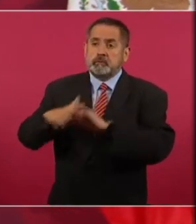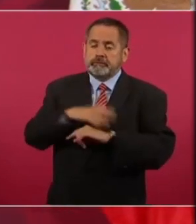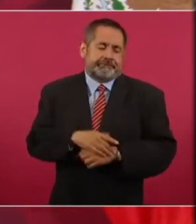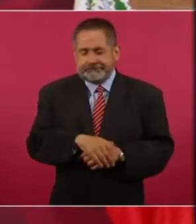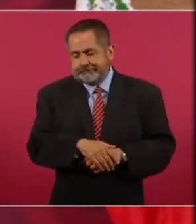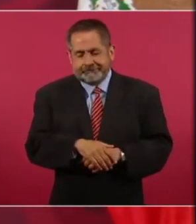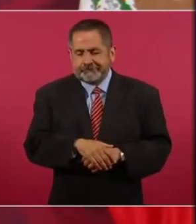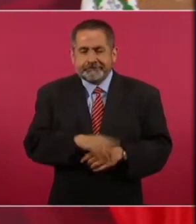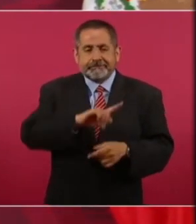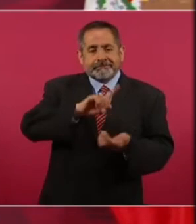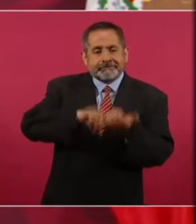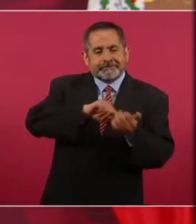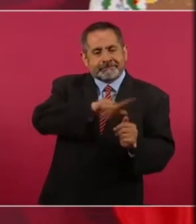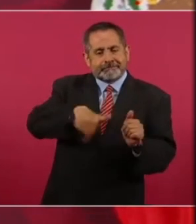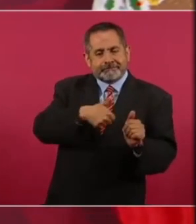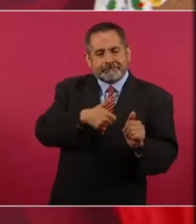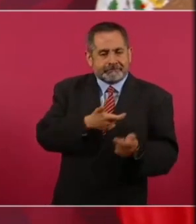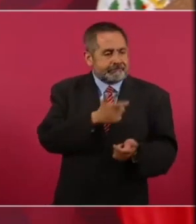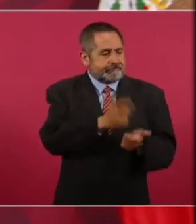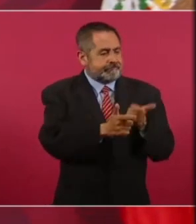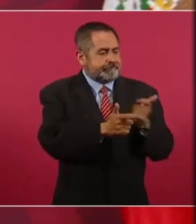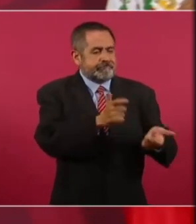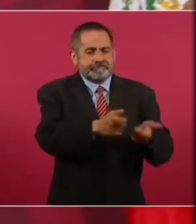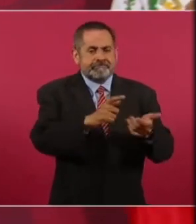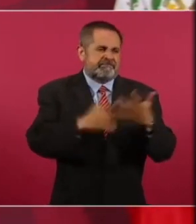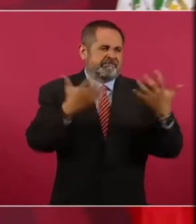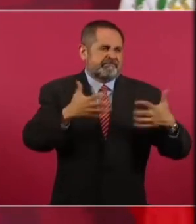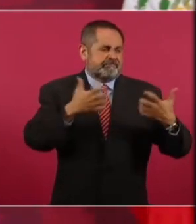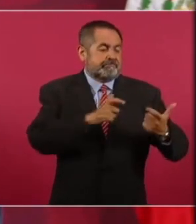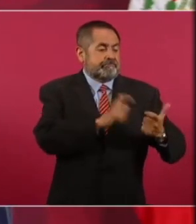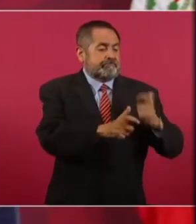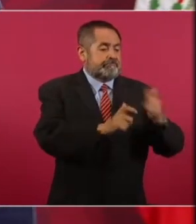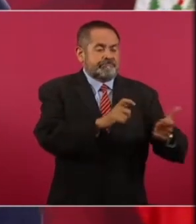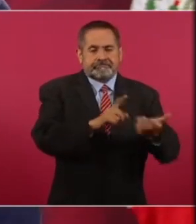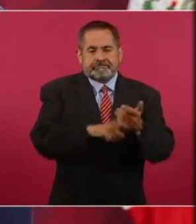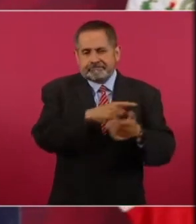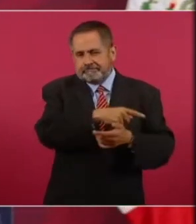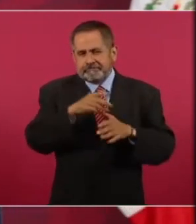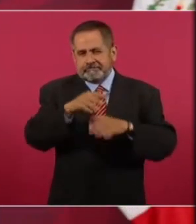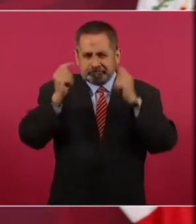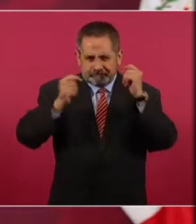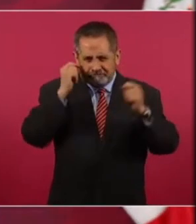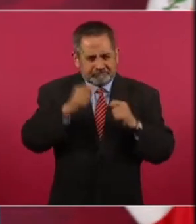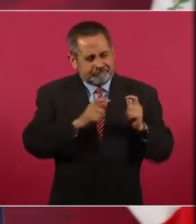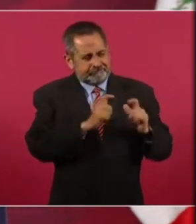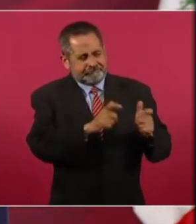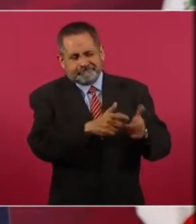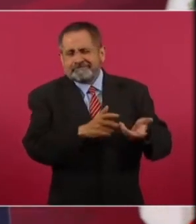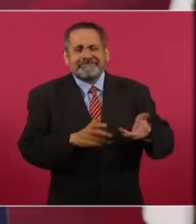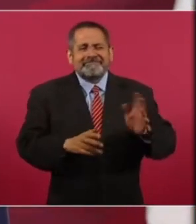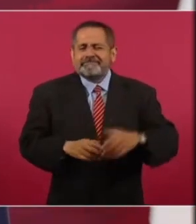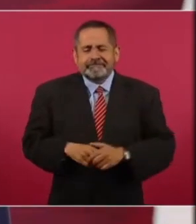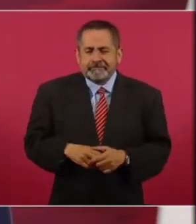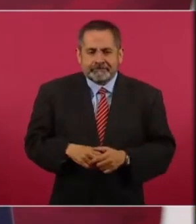financiados por grandes empresas sobre todo del turismo y